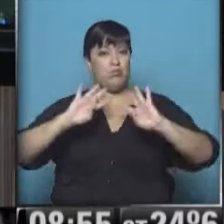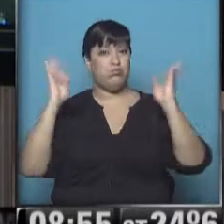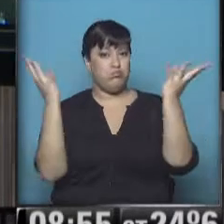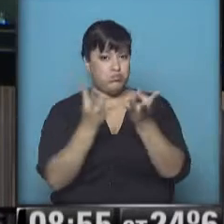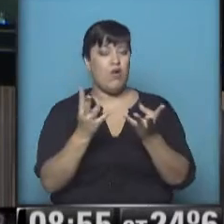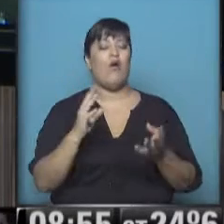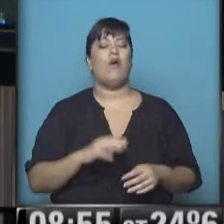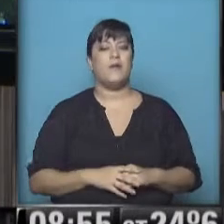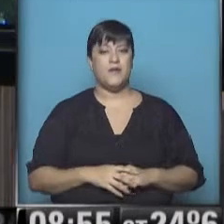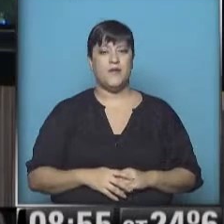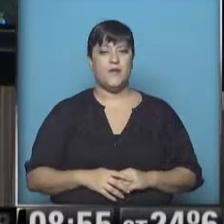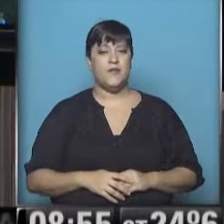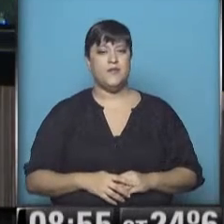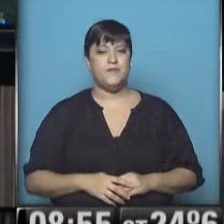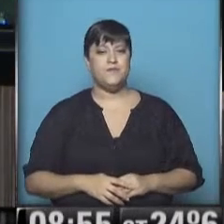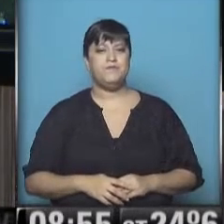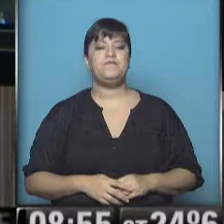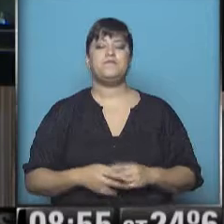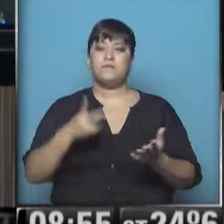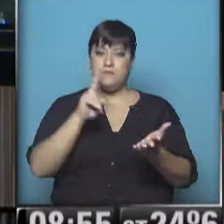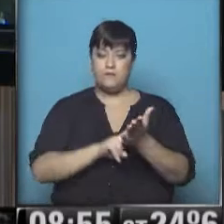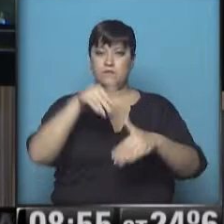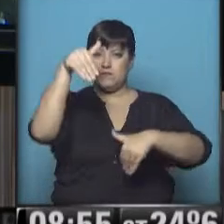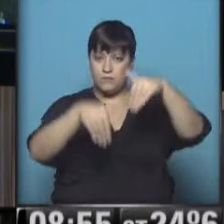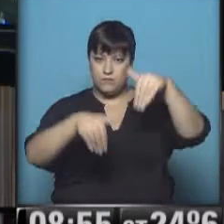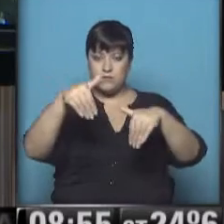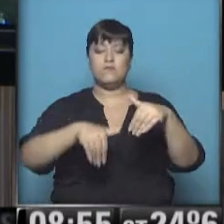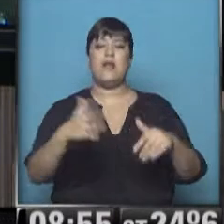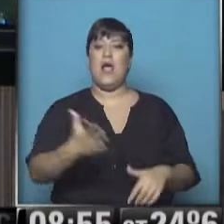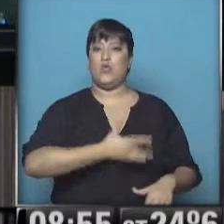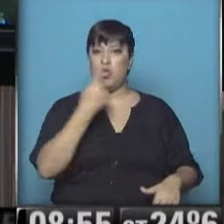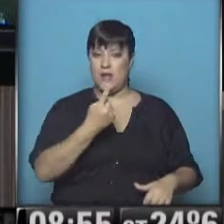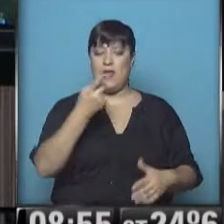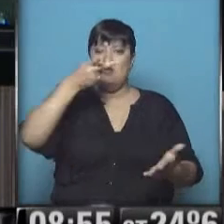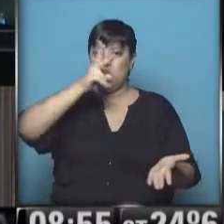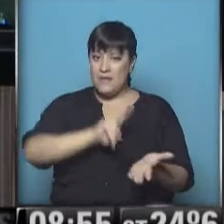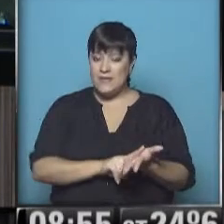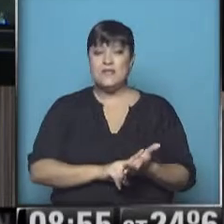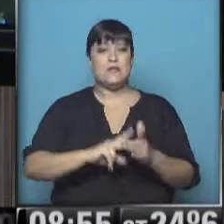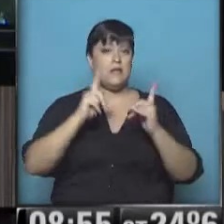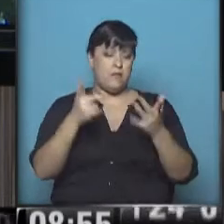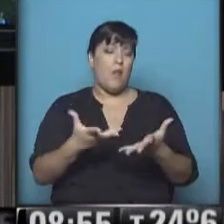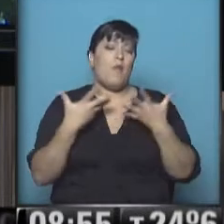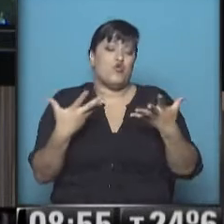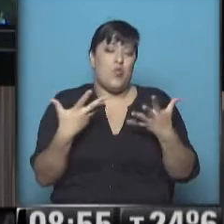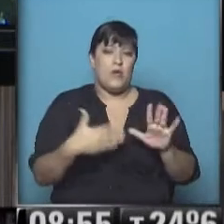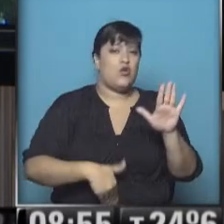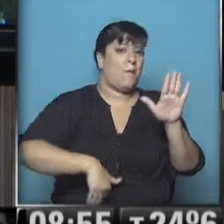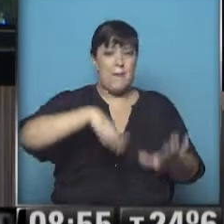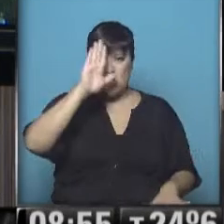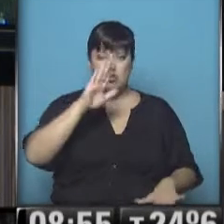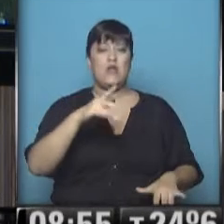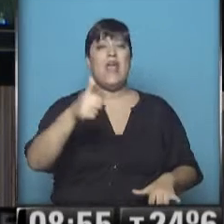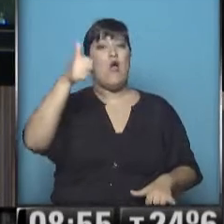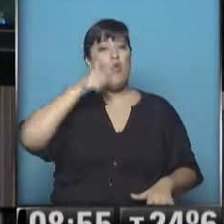preparatoria, se han reelegido, fueron reelectas las autoridades y por supuesto, por amplia mayoría y como era de esperar,